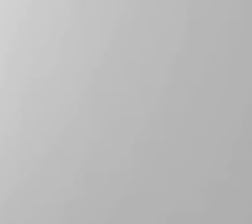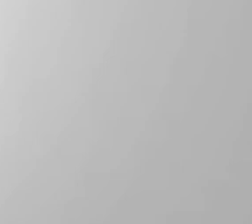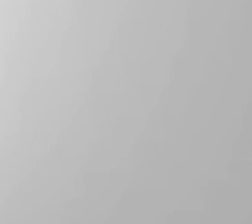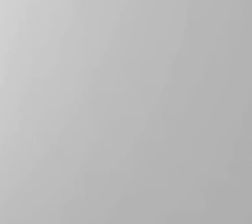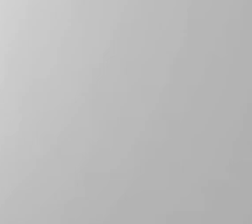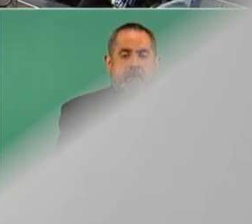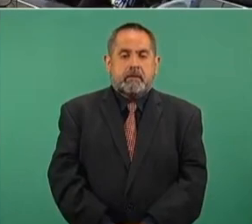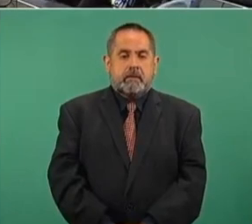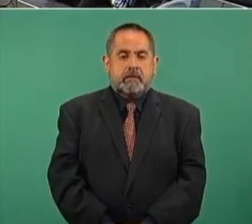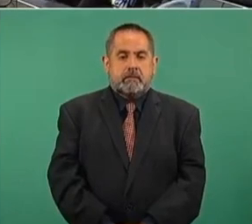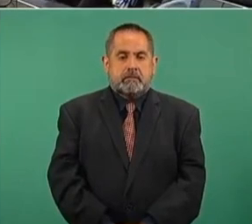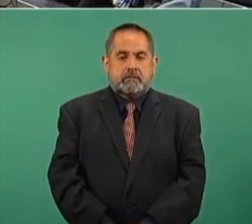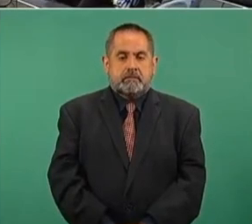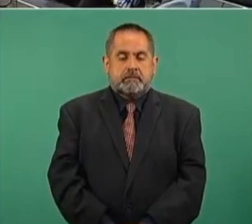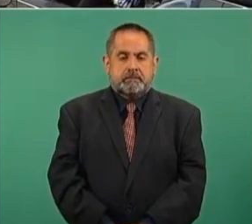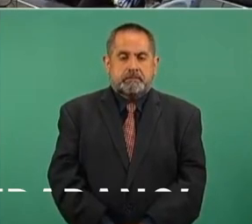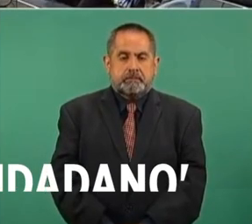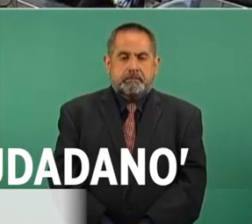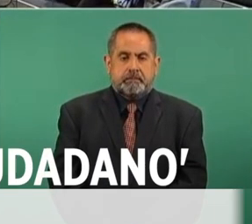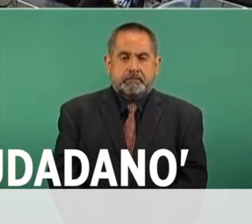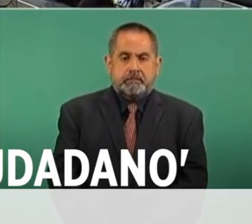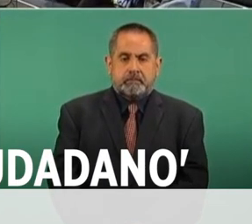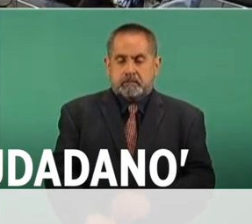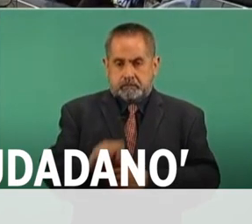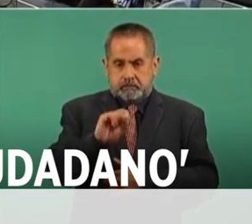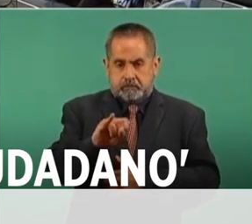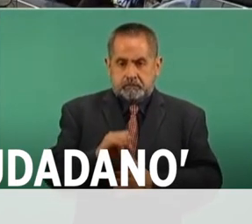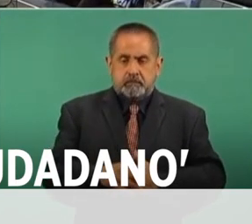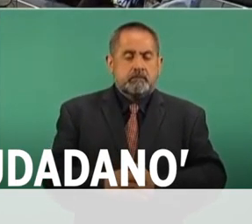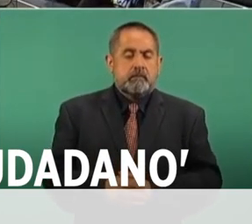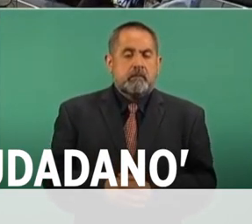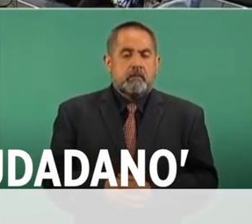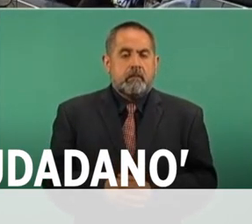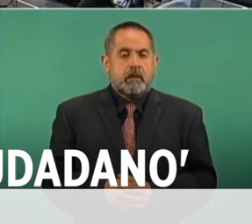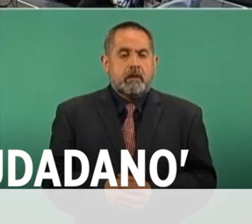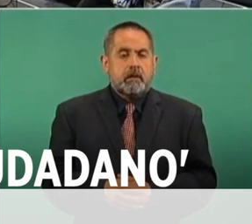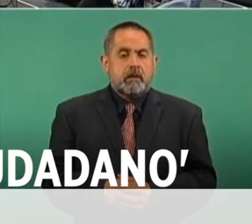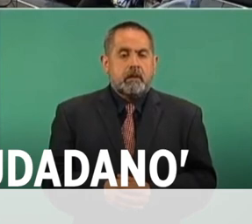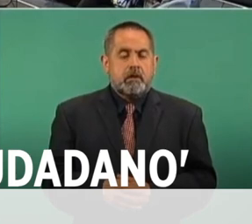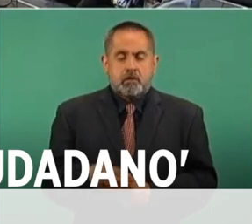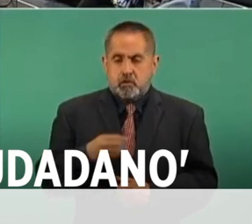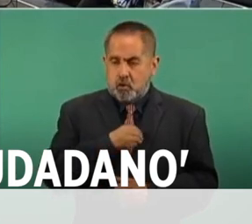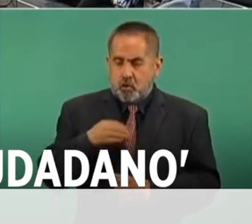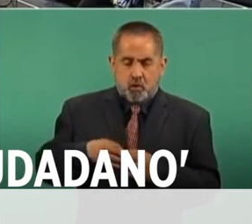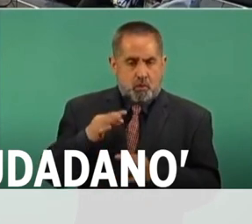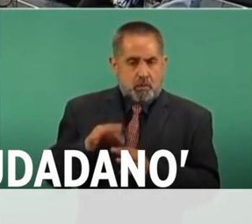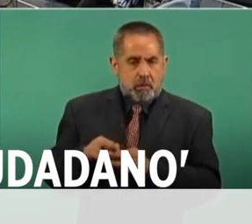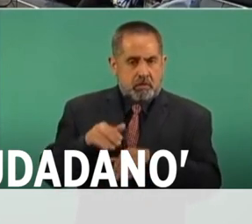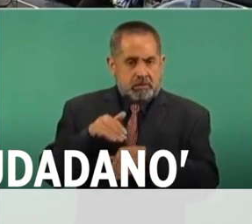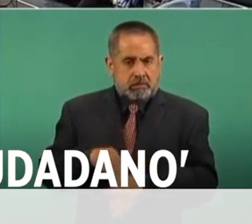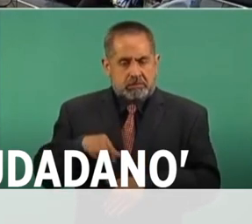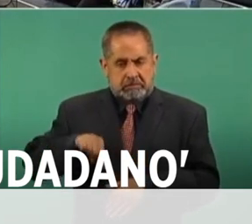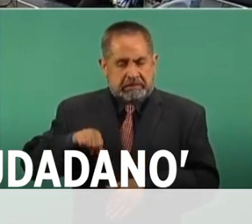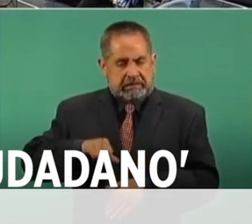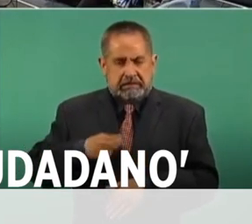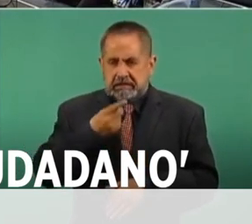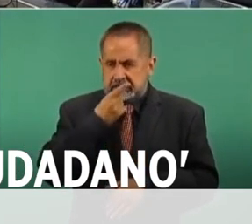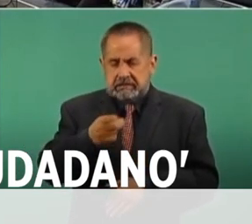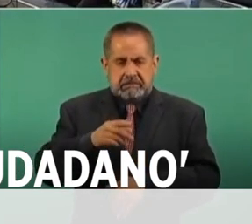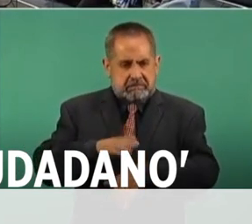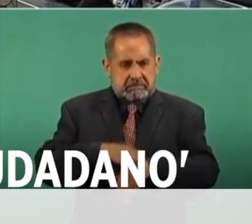Sí, cumpliendo instrucciones, como aquí se dijo,